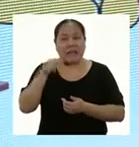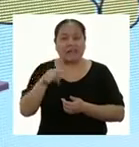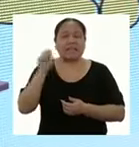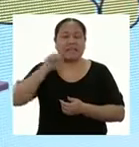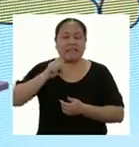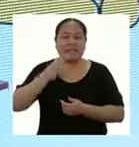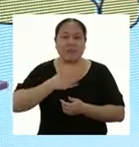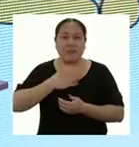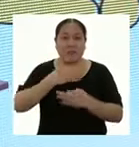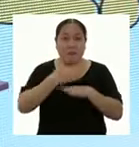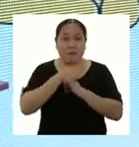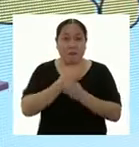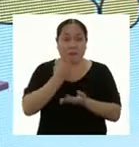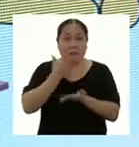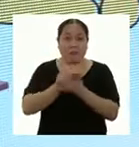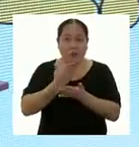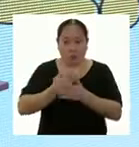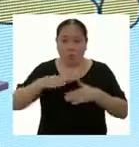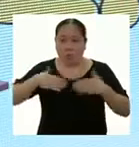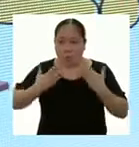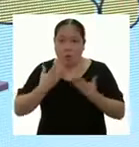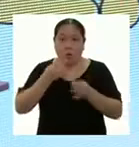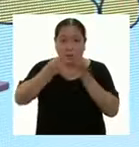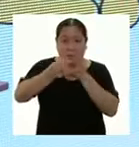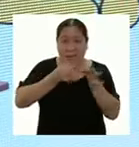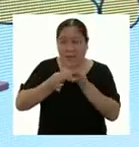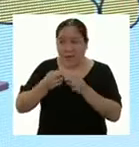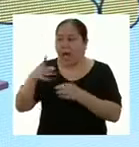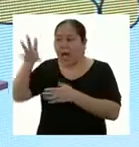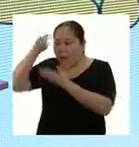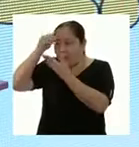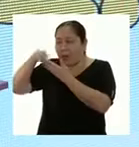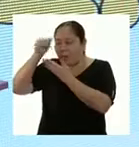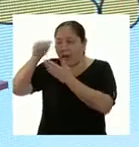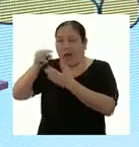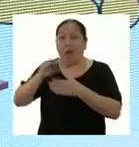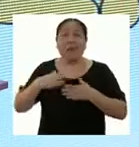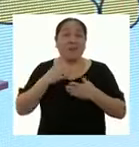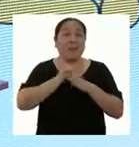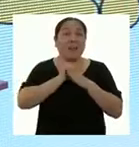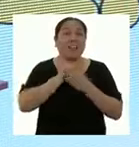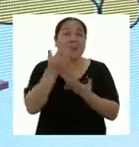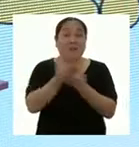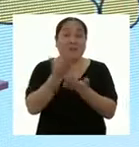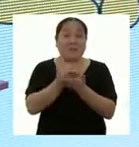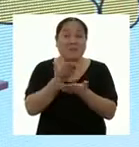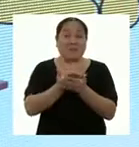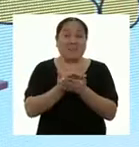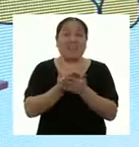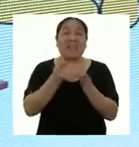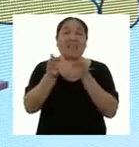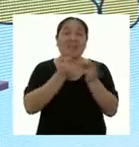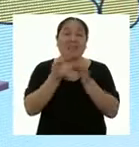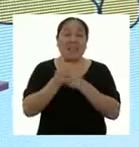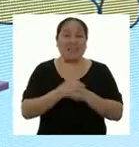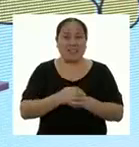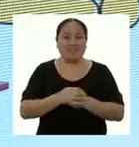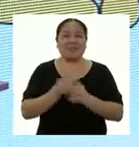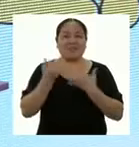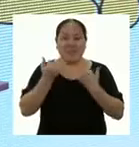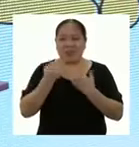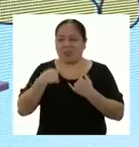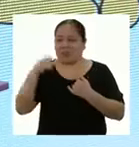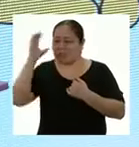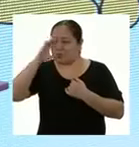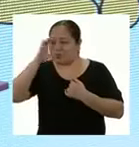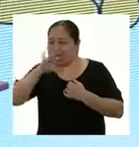aprendí algo, cuando ya puedo explicarlo y compartirlo con alguien más. ¡Pruébenlo! Ahora sí, me voy a buscar objetos